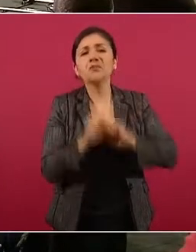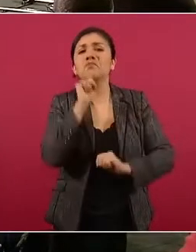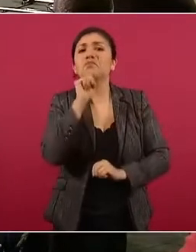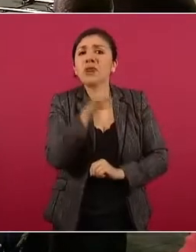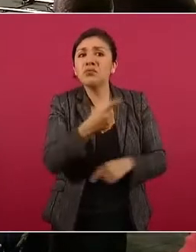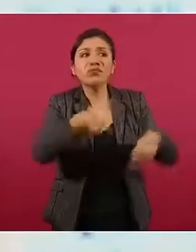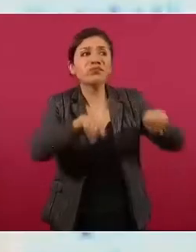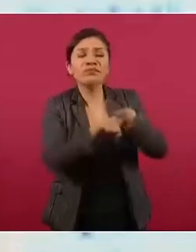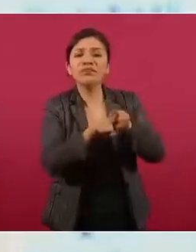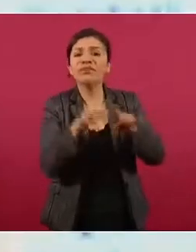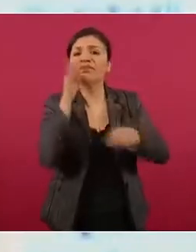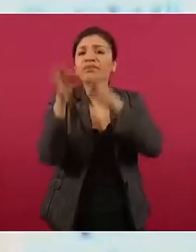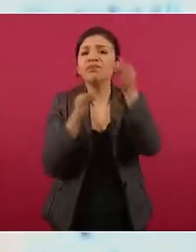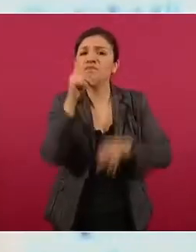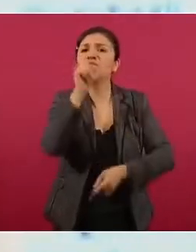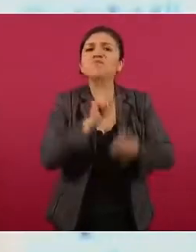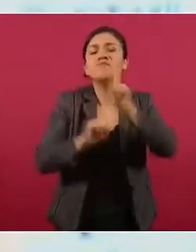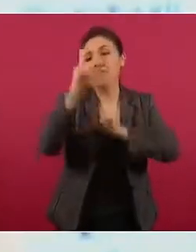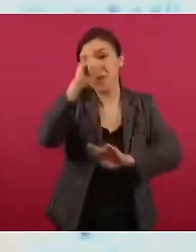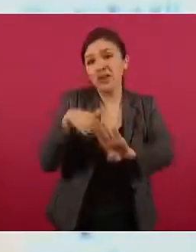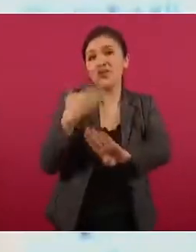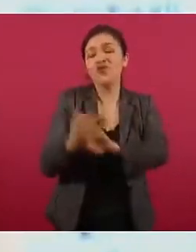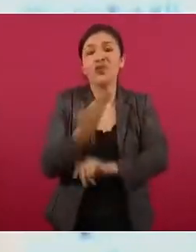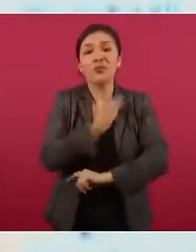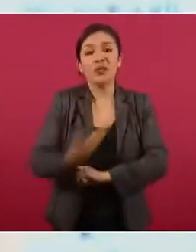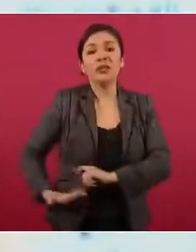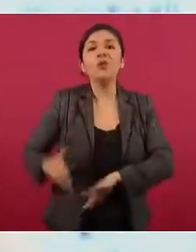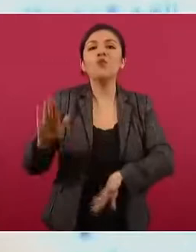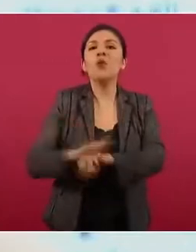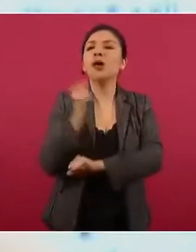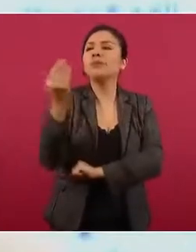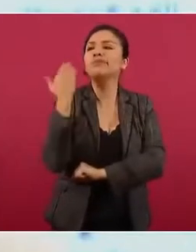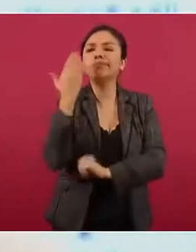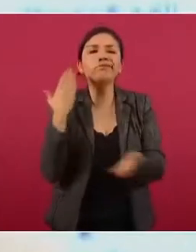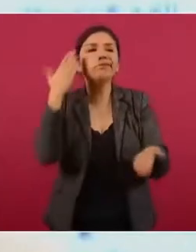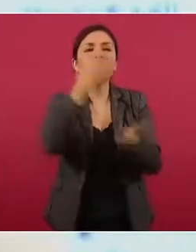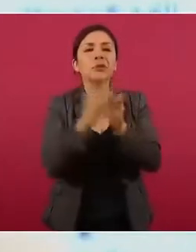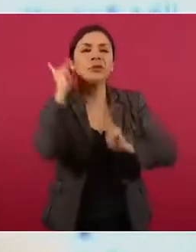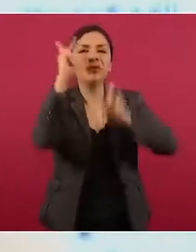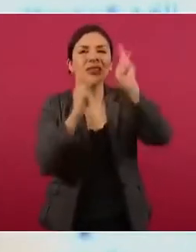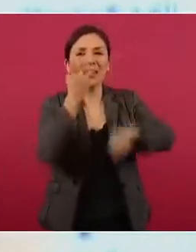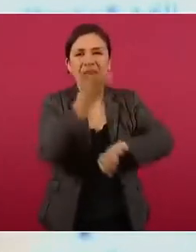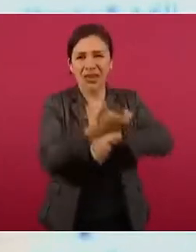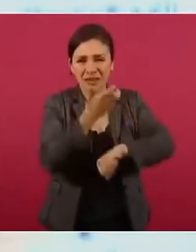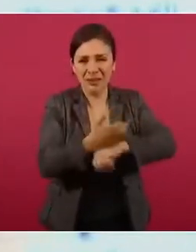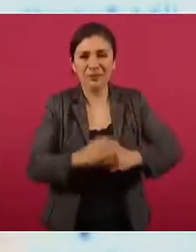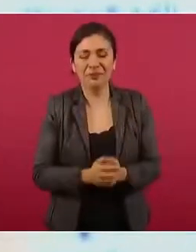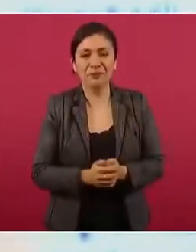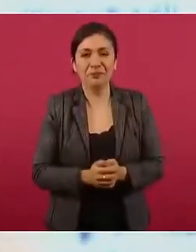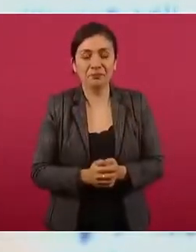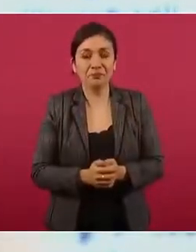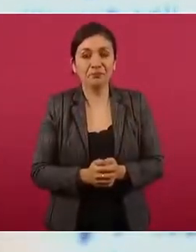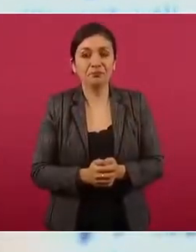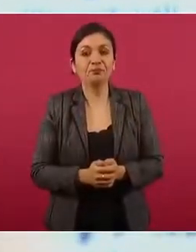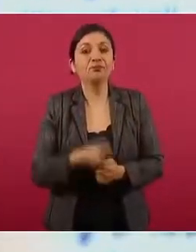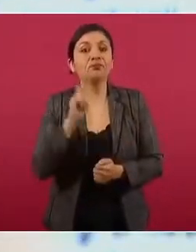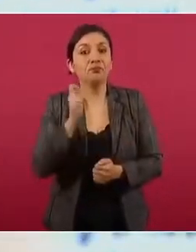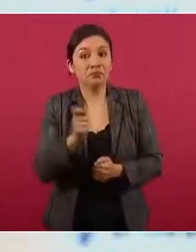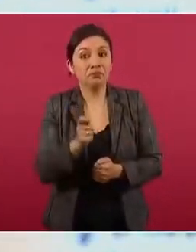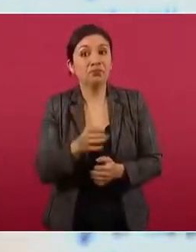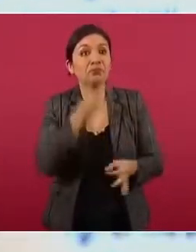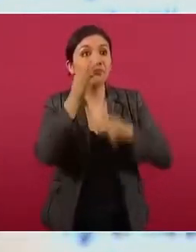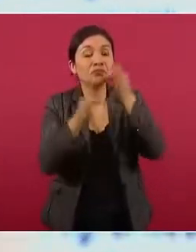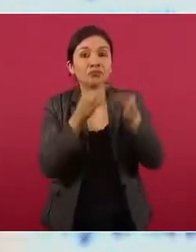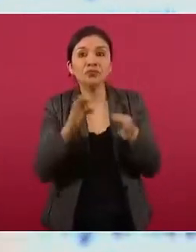para atacar al presidente de México por su reciente visita a Estados Unidos, nado sincronizado en varios